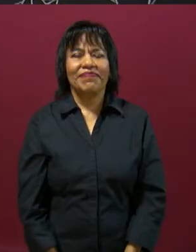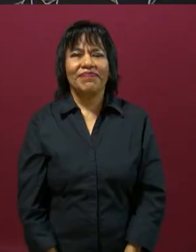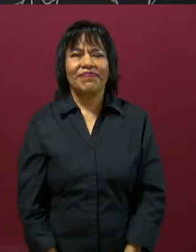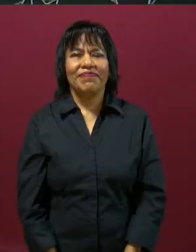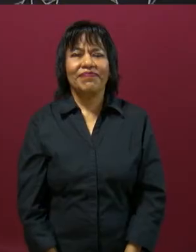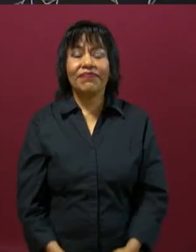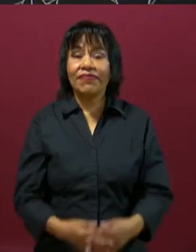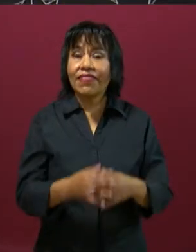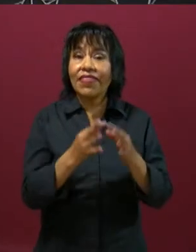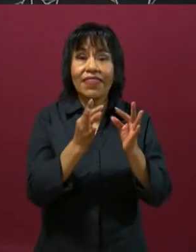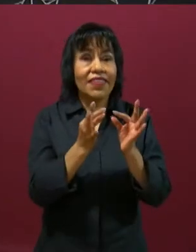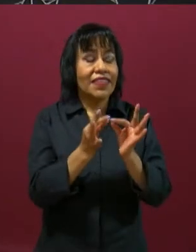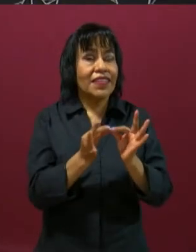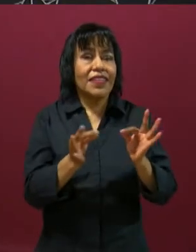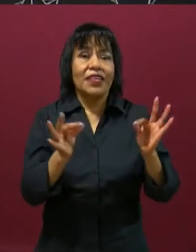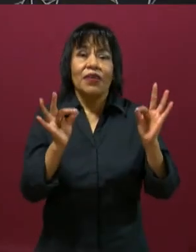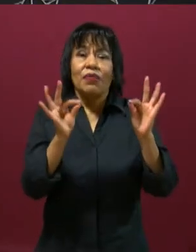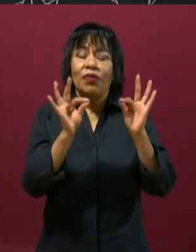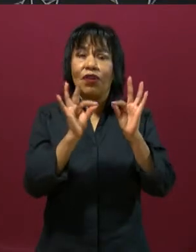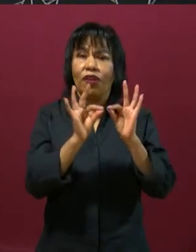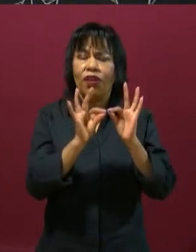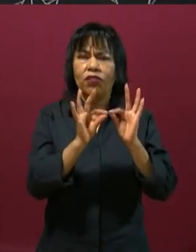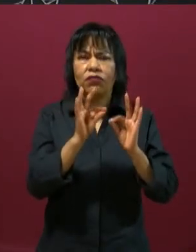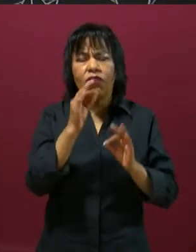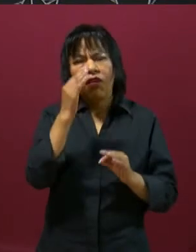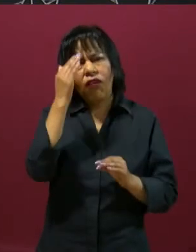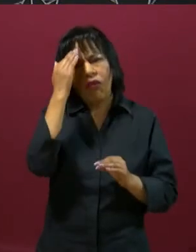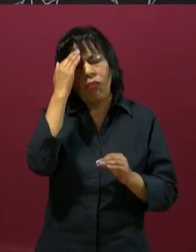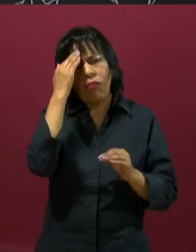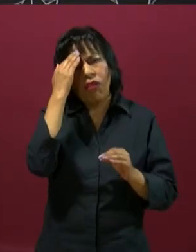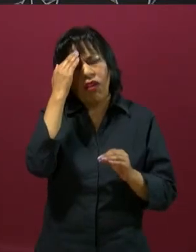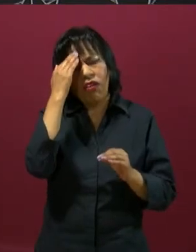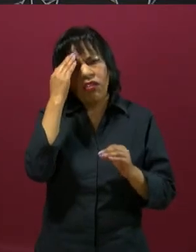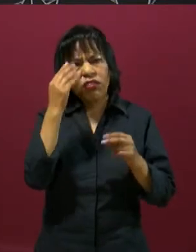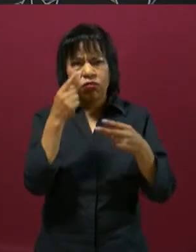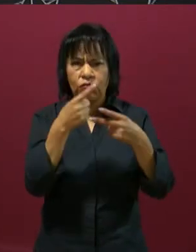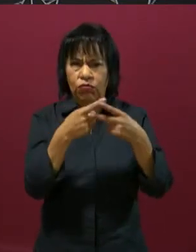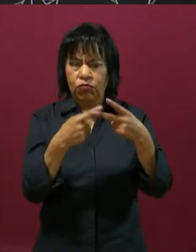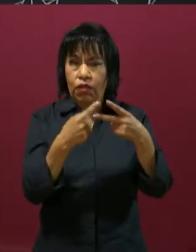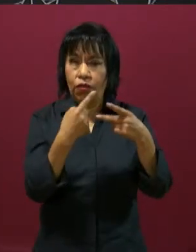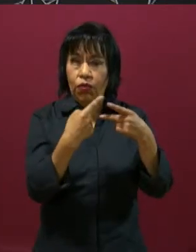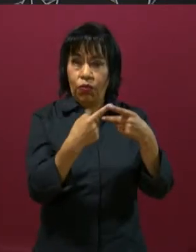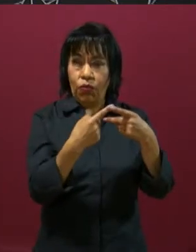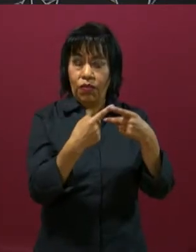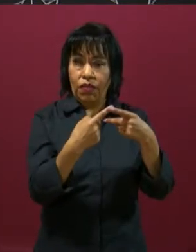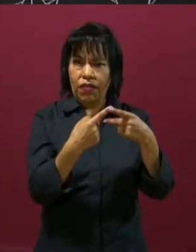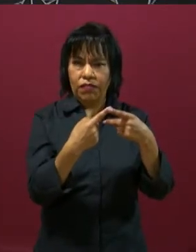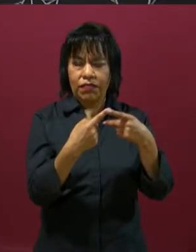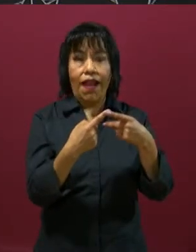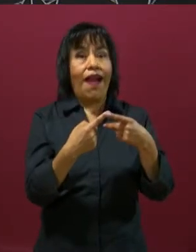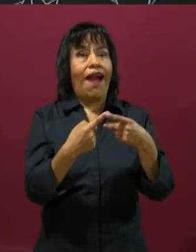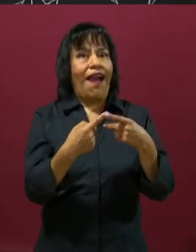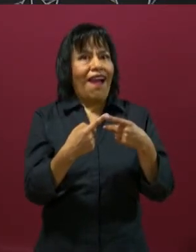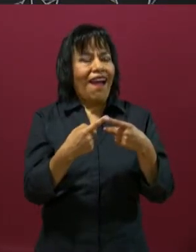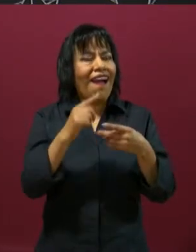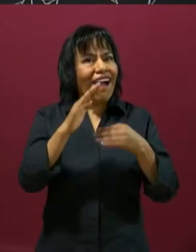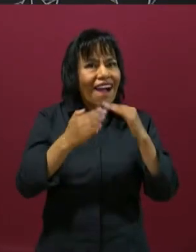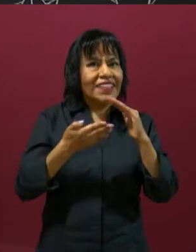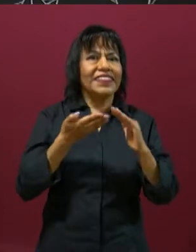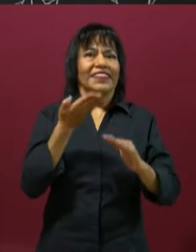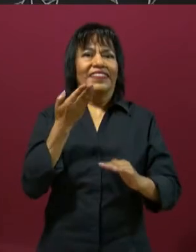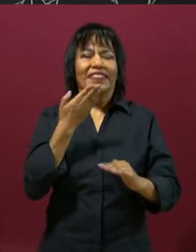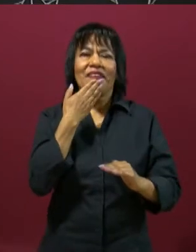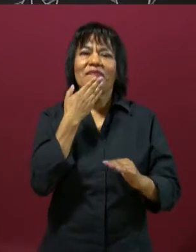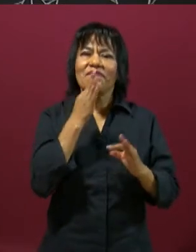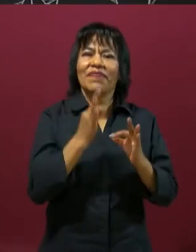Es importante que consideremos dos situaciones. Una donde tuvimos éxito y otra